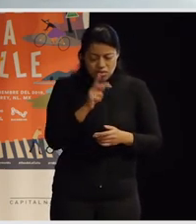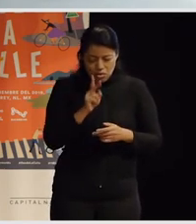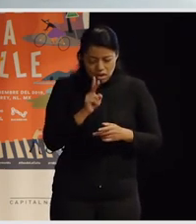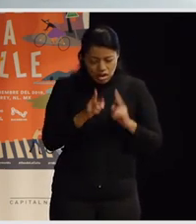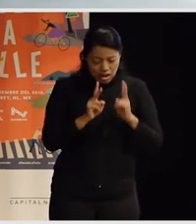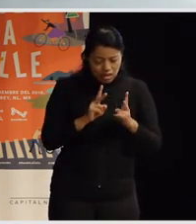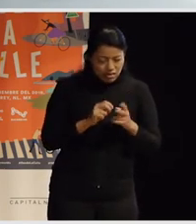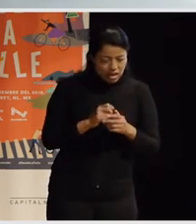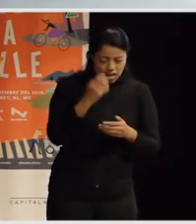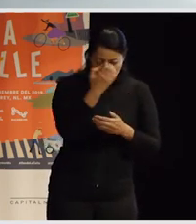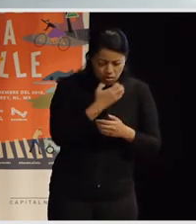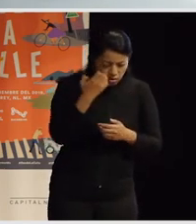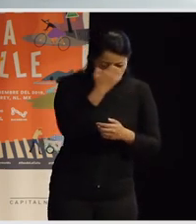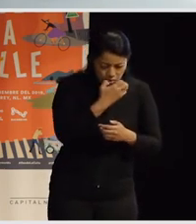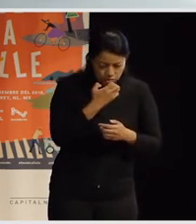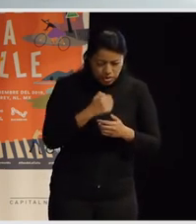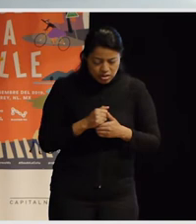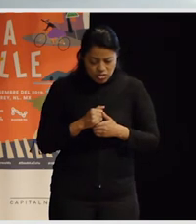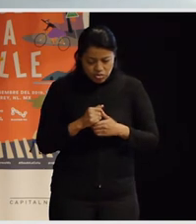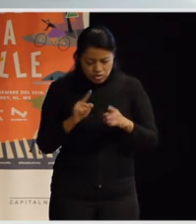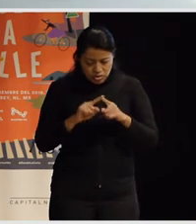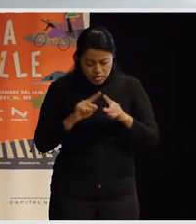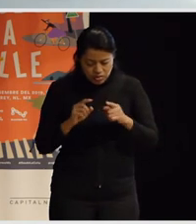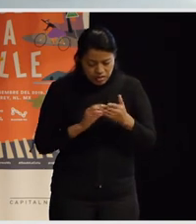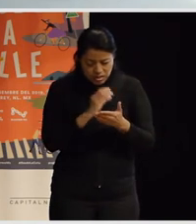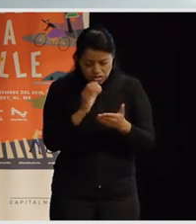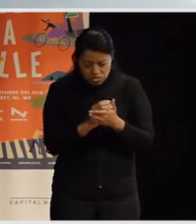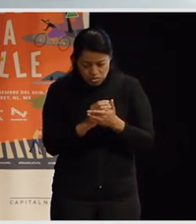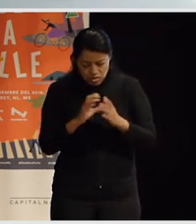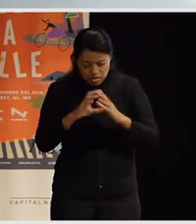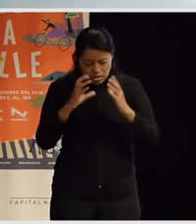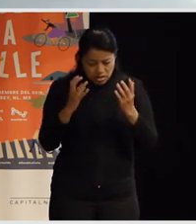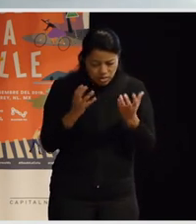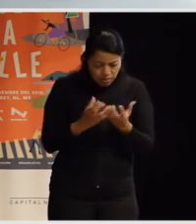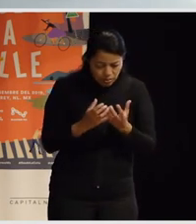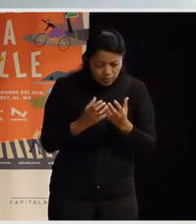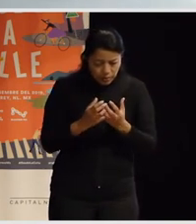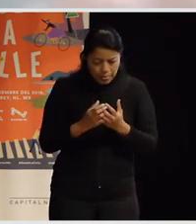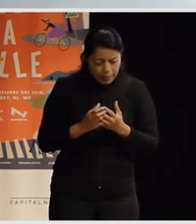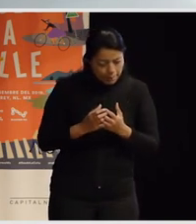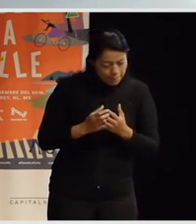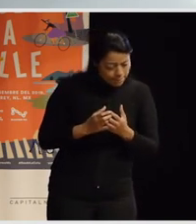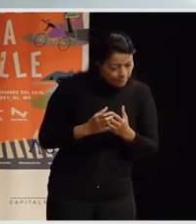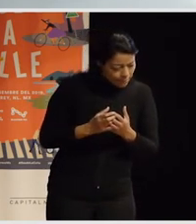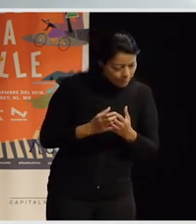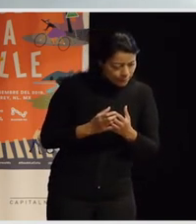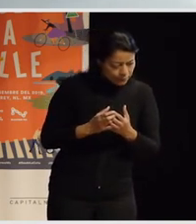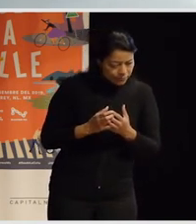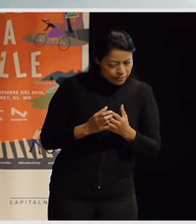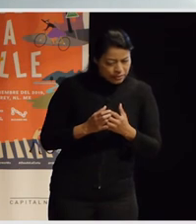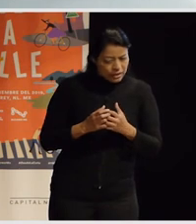bueno han hecho un estudio en diferentes ciudades del contexto global ¿no? en el estado español creo que participaba en Barcelona y Valencia